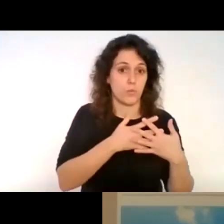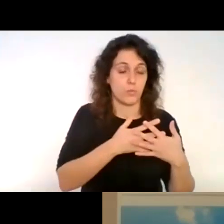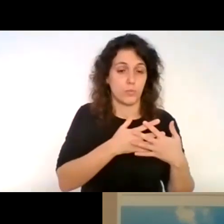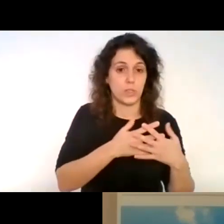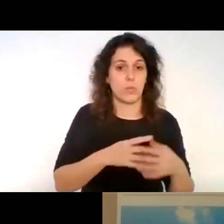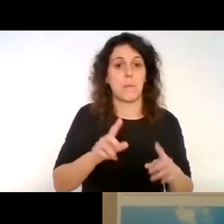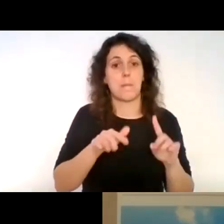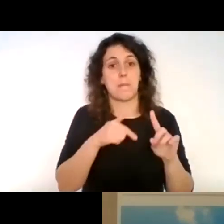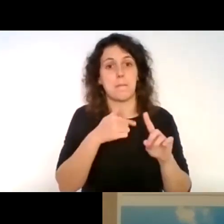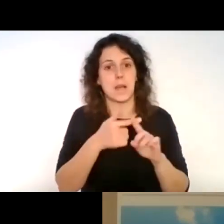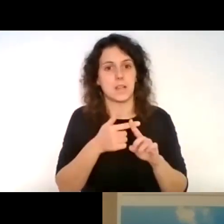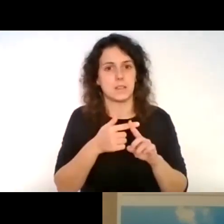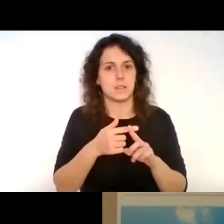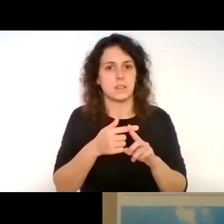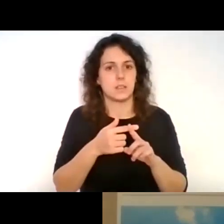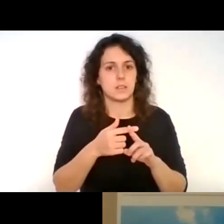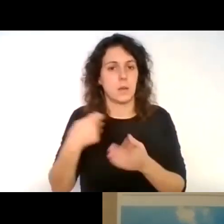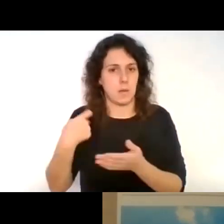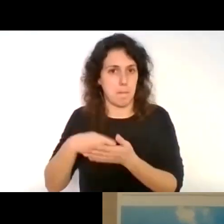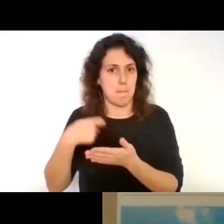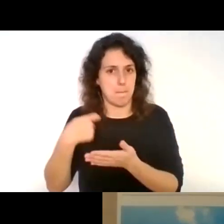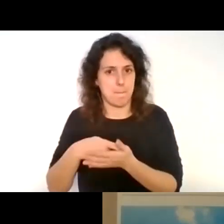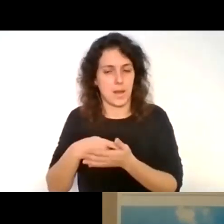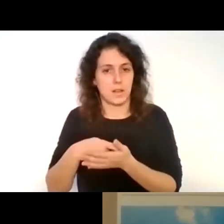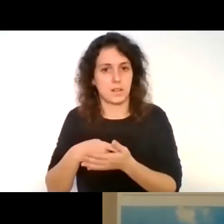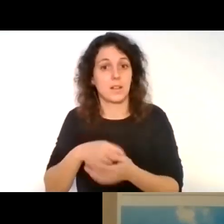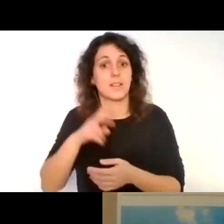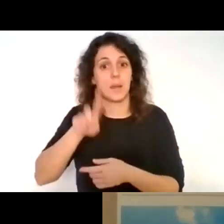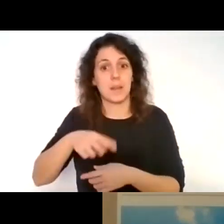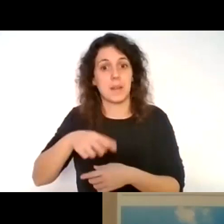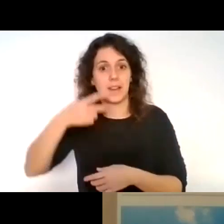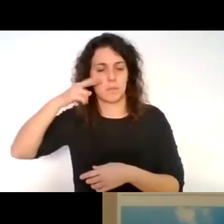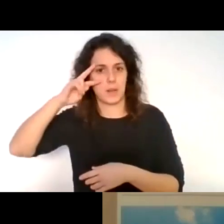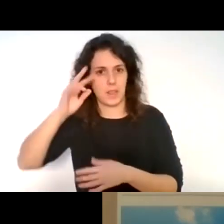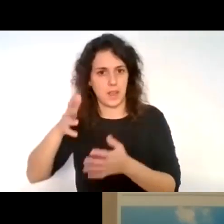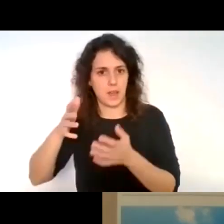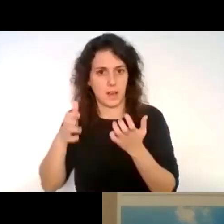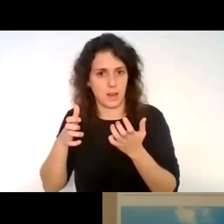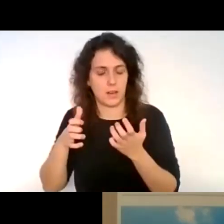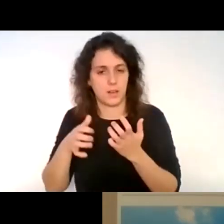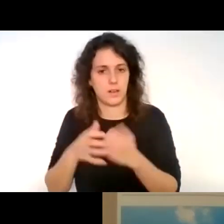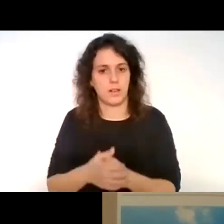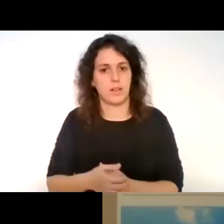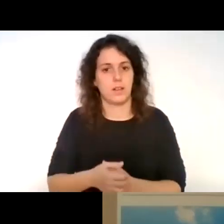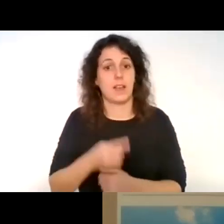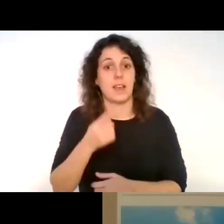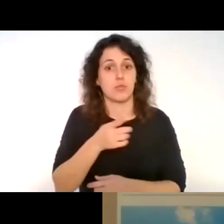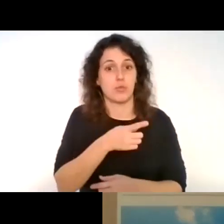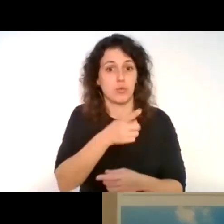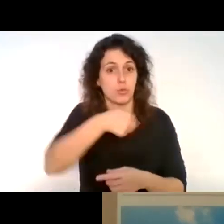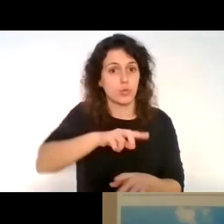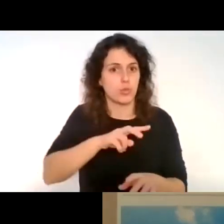es el turismo accesible, pero sí se gana en experiencia y es lo que vamos valorando. Entonces